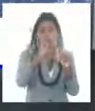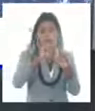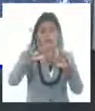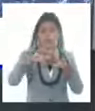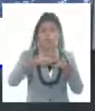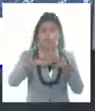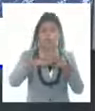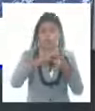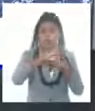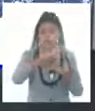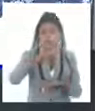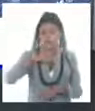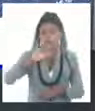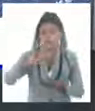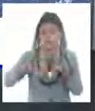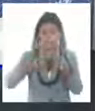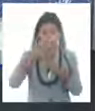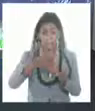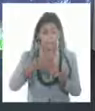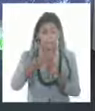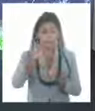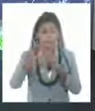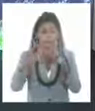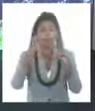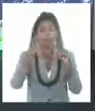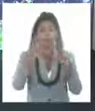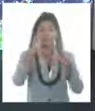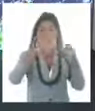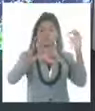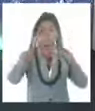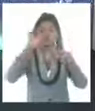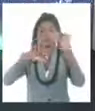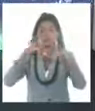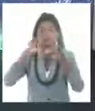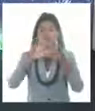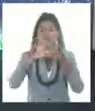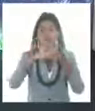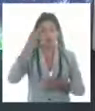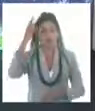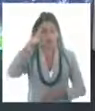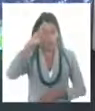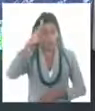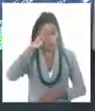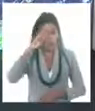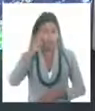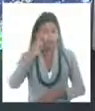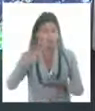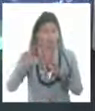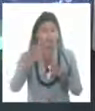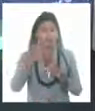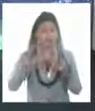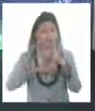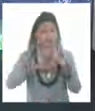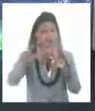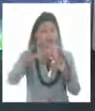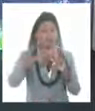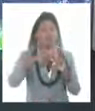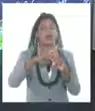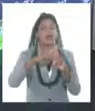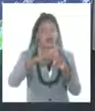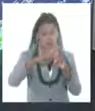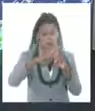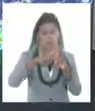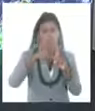Caribe. También mañana la presencia de una vaguada en el sudeste del Golfo de México mantendrá elevada la probabilidad de lluvias en la